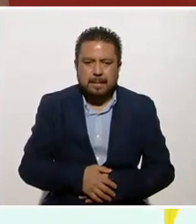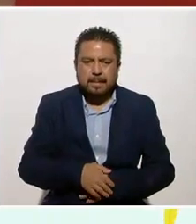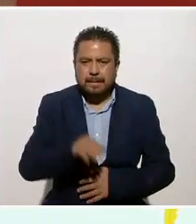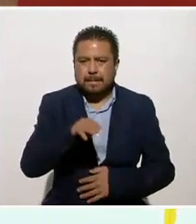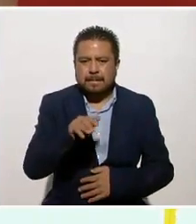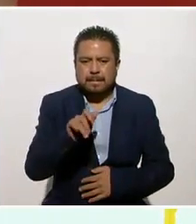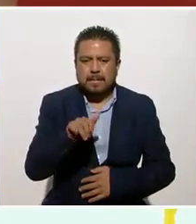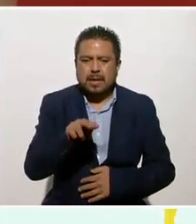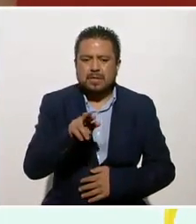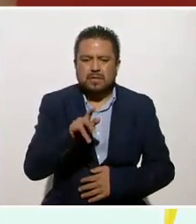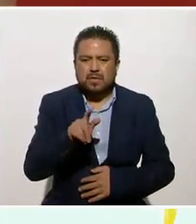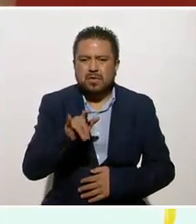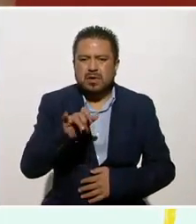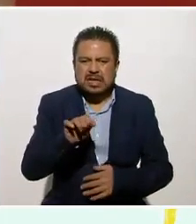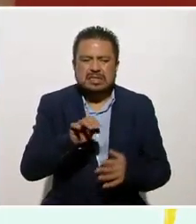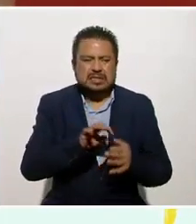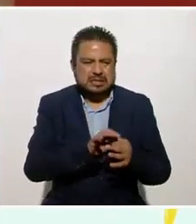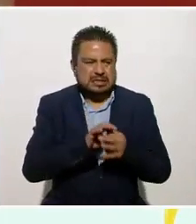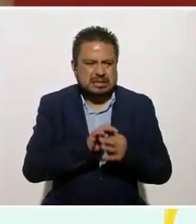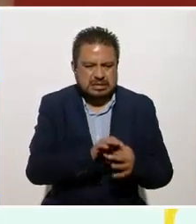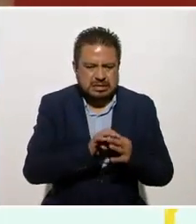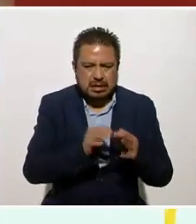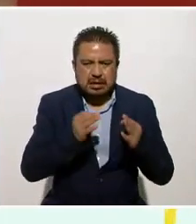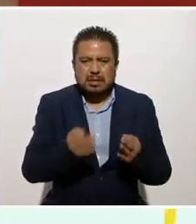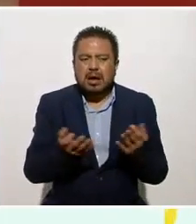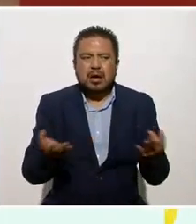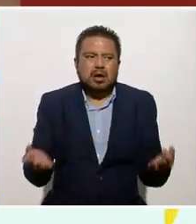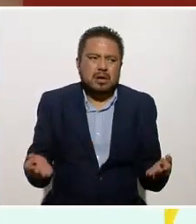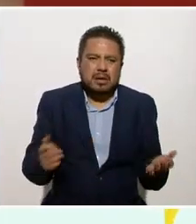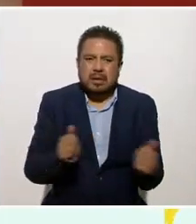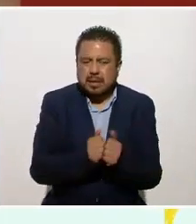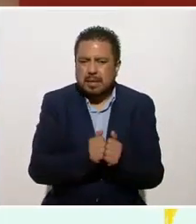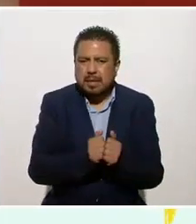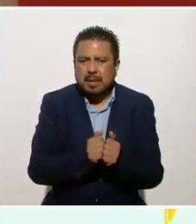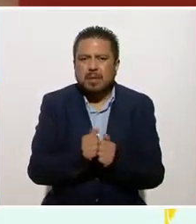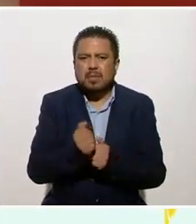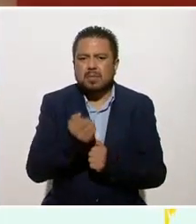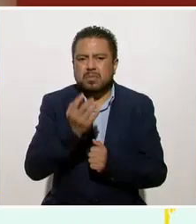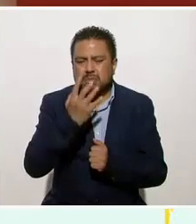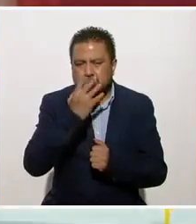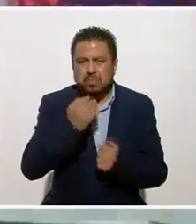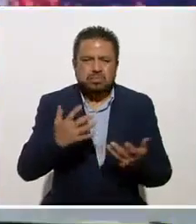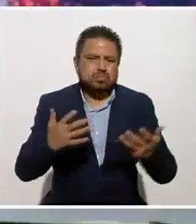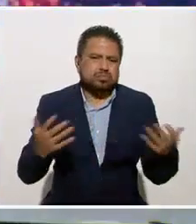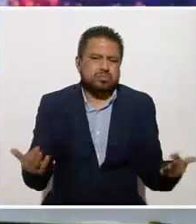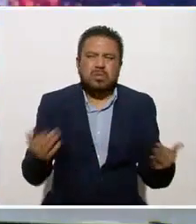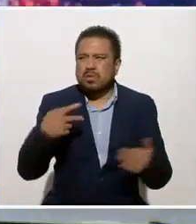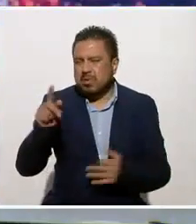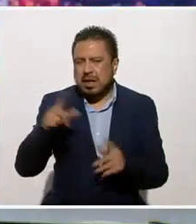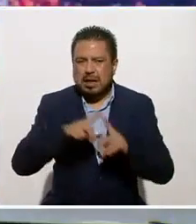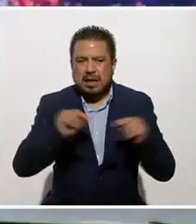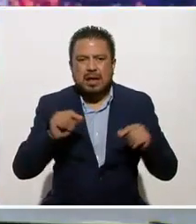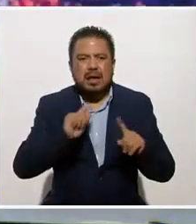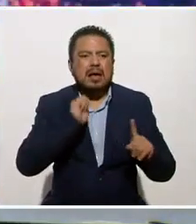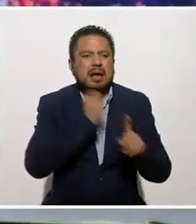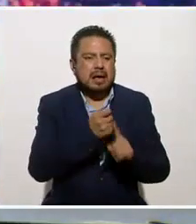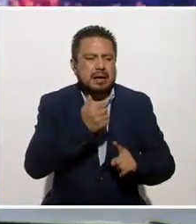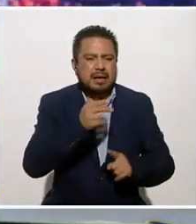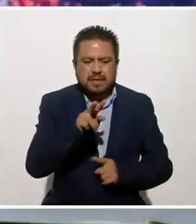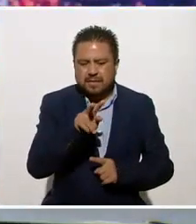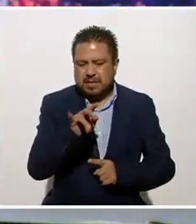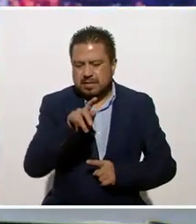Mindfulness tiene una relación muy estrecha y su origen precisamente es la meditación y es la meditación budista vipassana, en donde la meditación vipassana